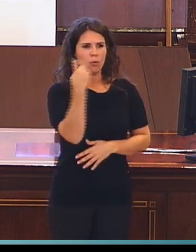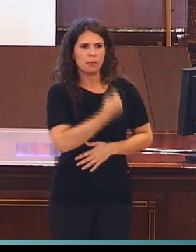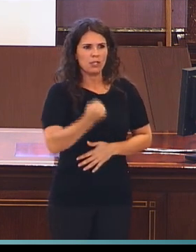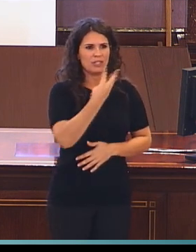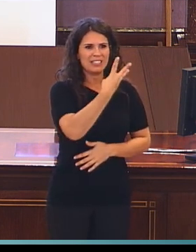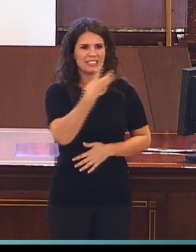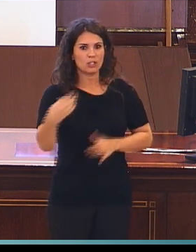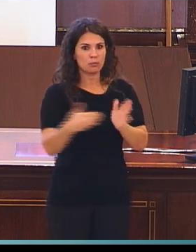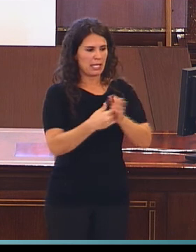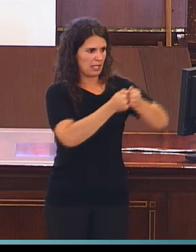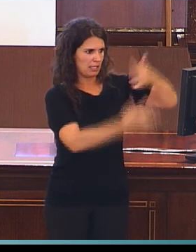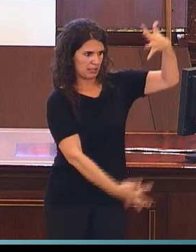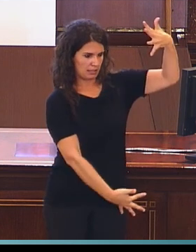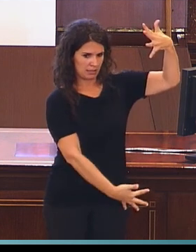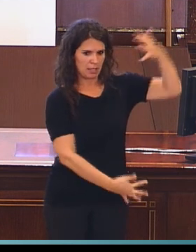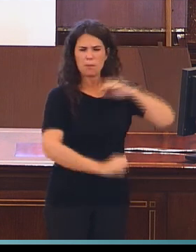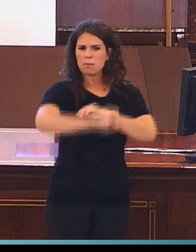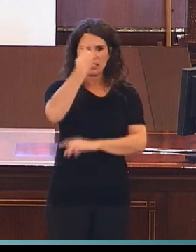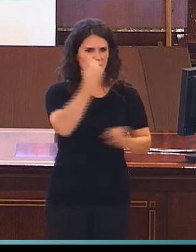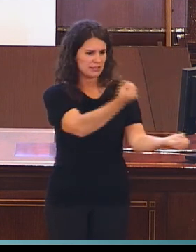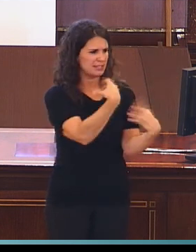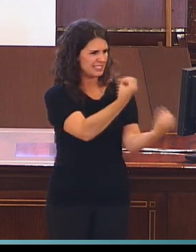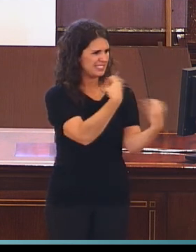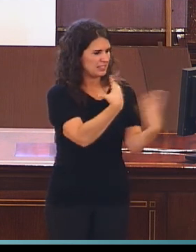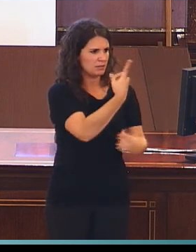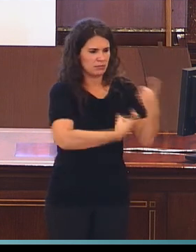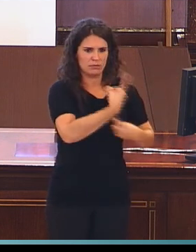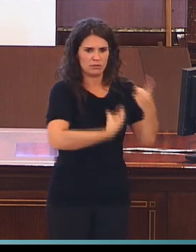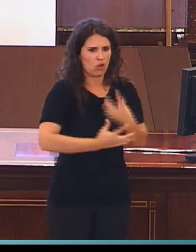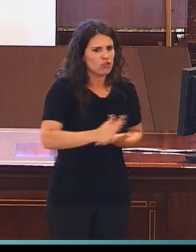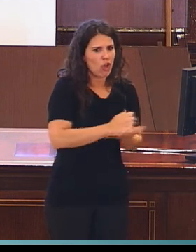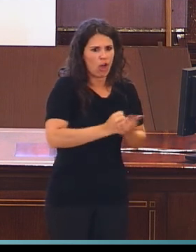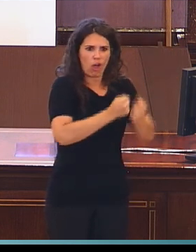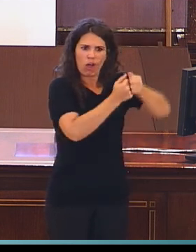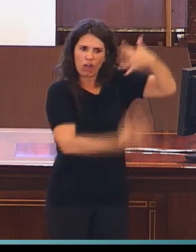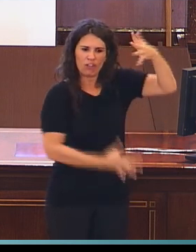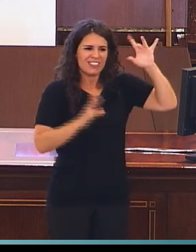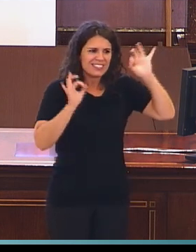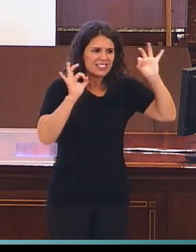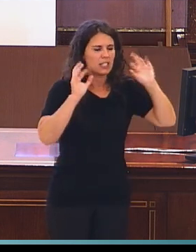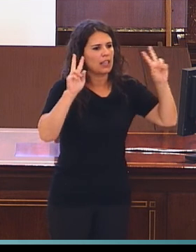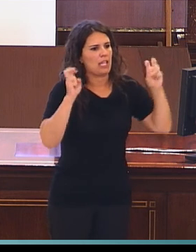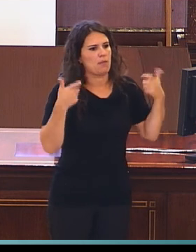registros. Y es la principal fuente de información bibliográfica en el campo de la educación.